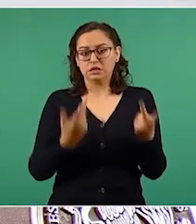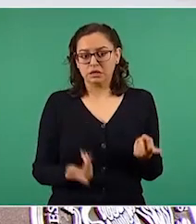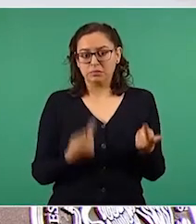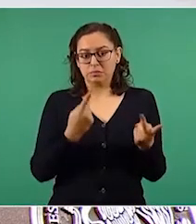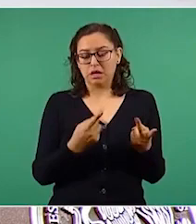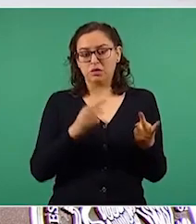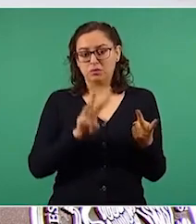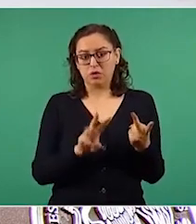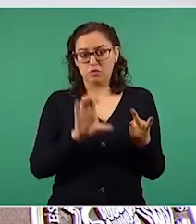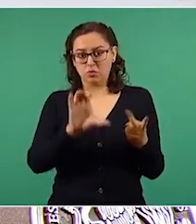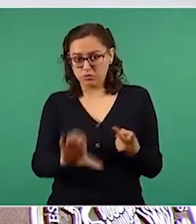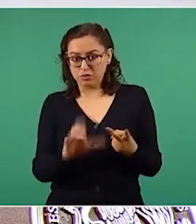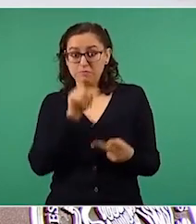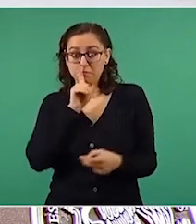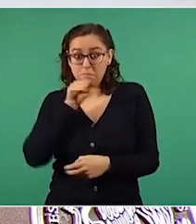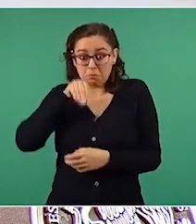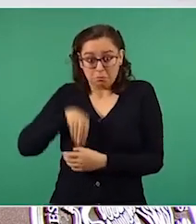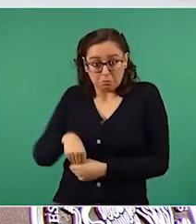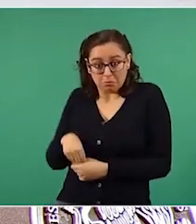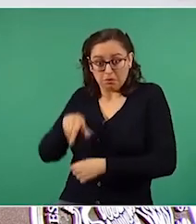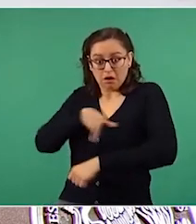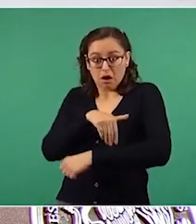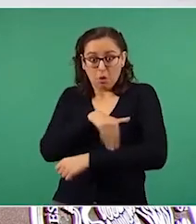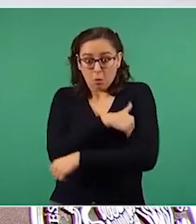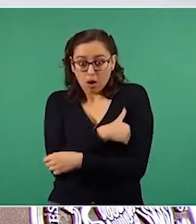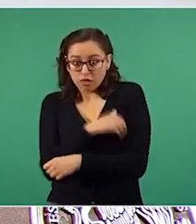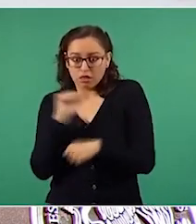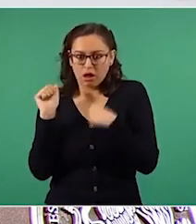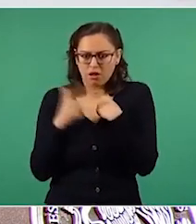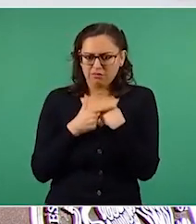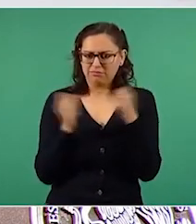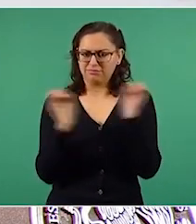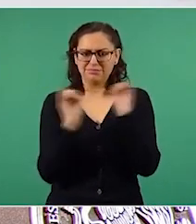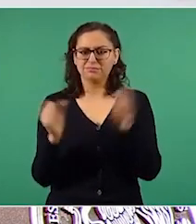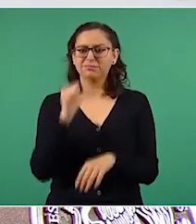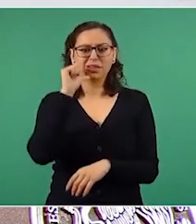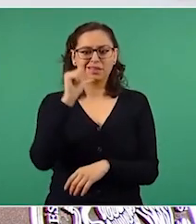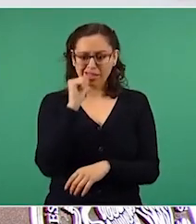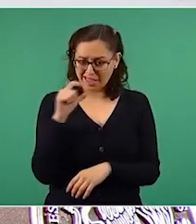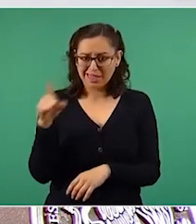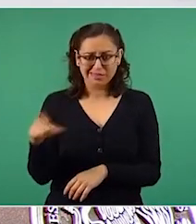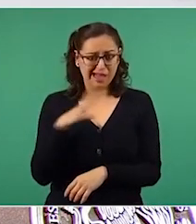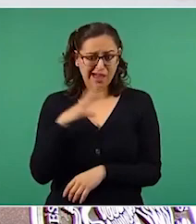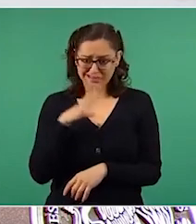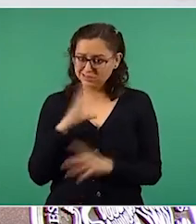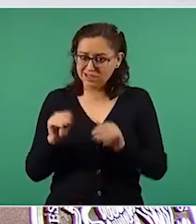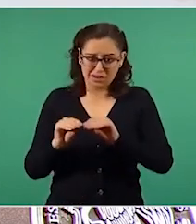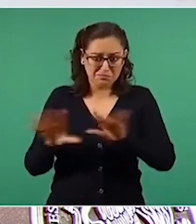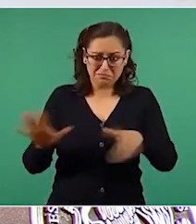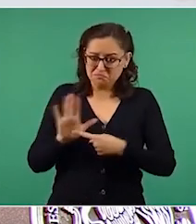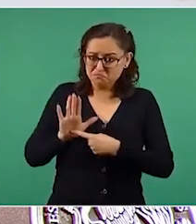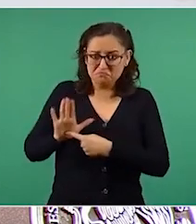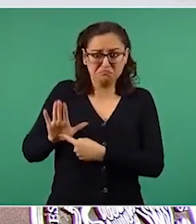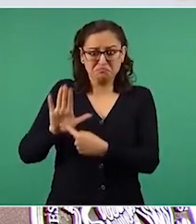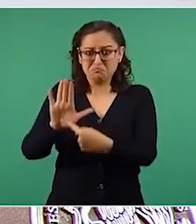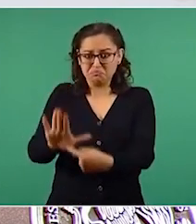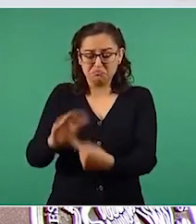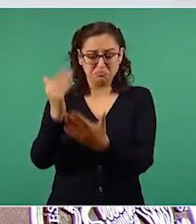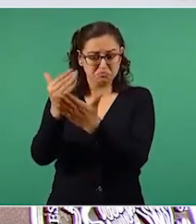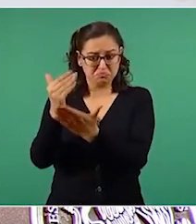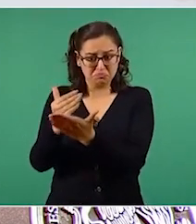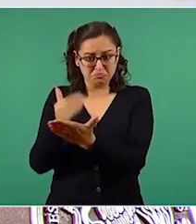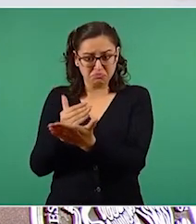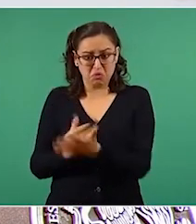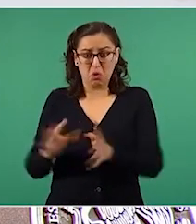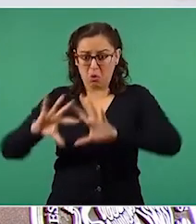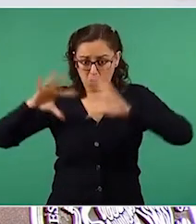tanto es así que el documento final del análisis costo-beneficio contiene oportunamente diversas referencias bibliográficas a los documentos